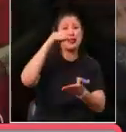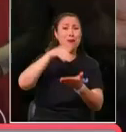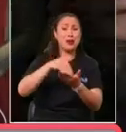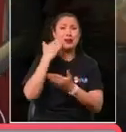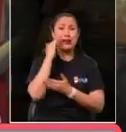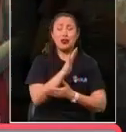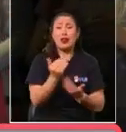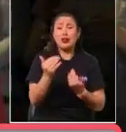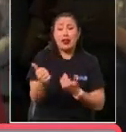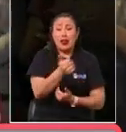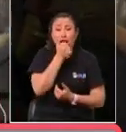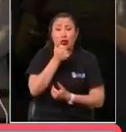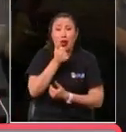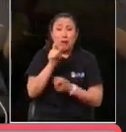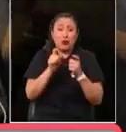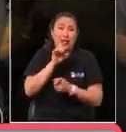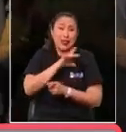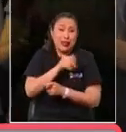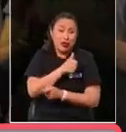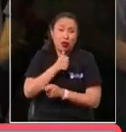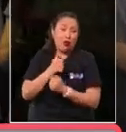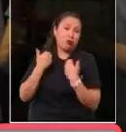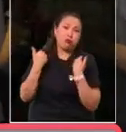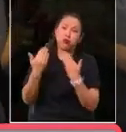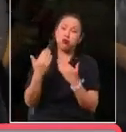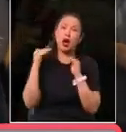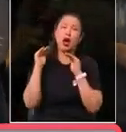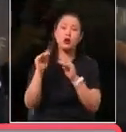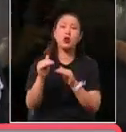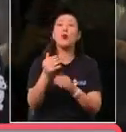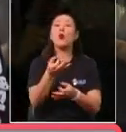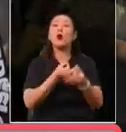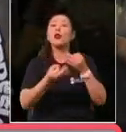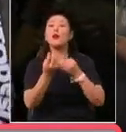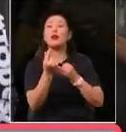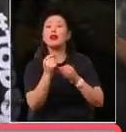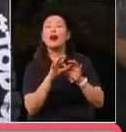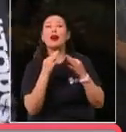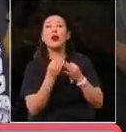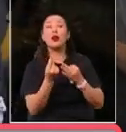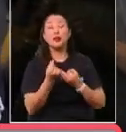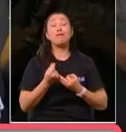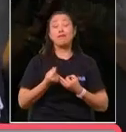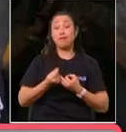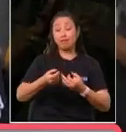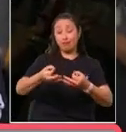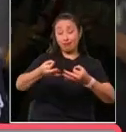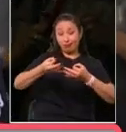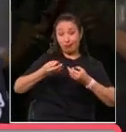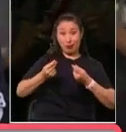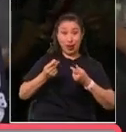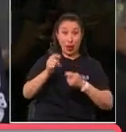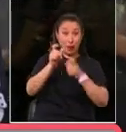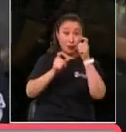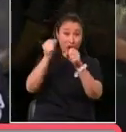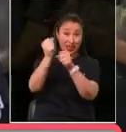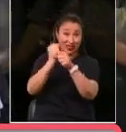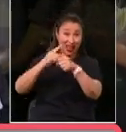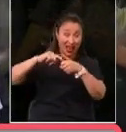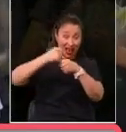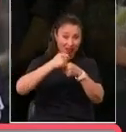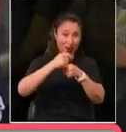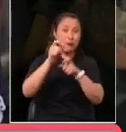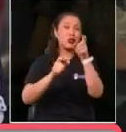así es. Toda la razón. Cuéntenos, Carla, ¿cuánto es el aporte? Bueno, el aporte de los trabajadores, nuestros clientes,